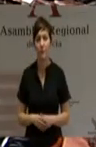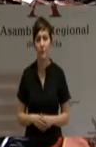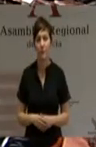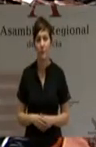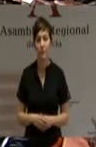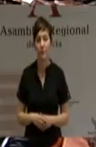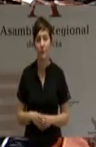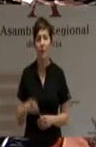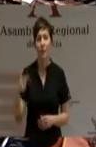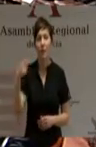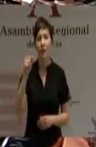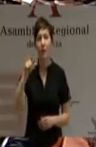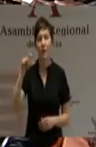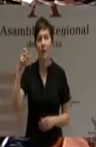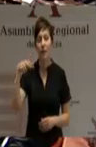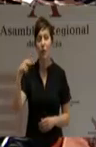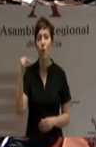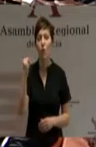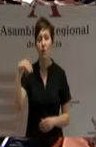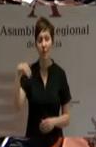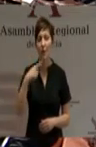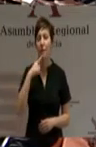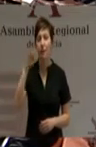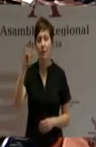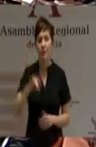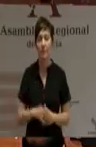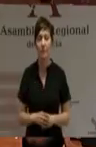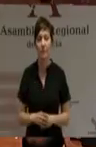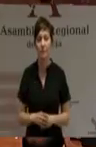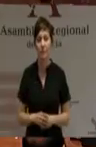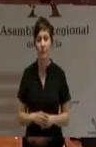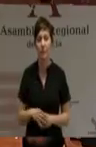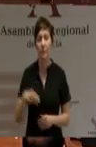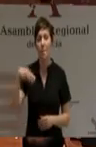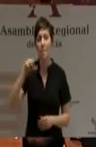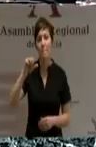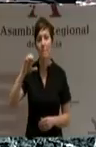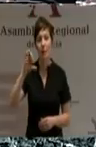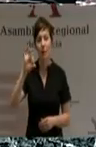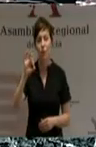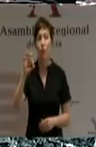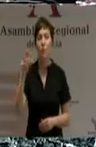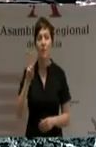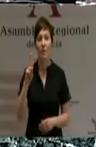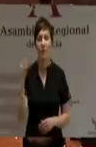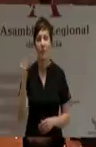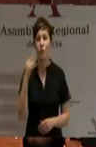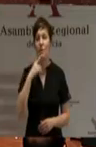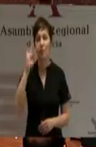Luengo Gallego José Miguel. Sí. Maeso Carbonell Vicente José. Sí.